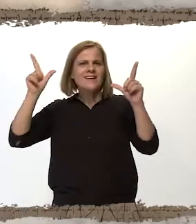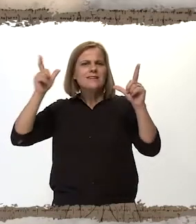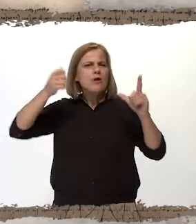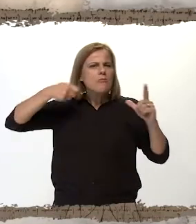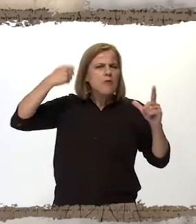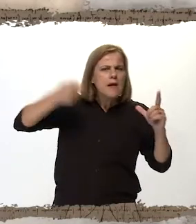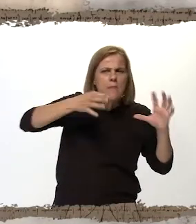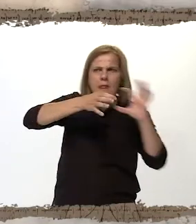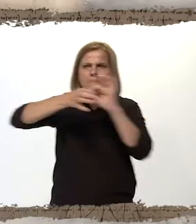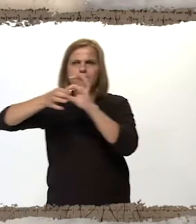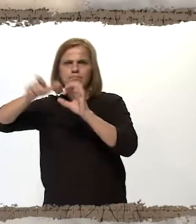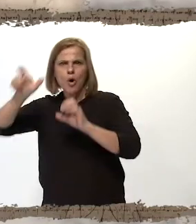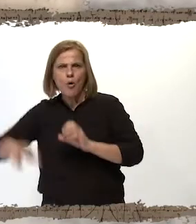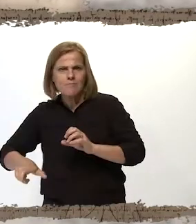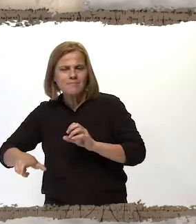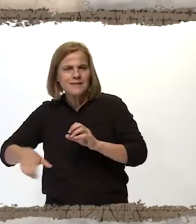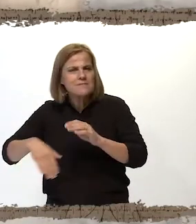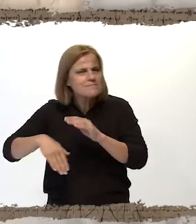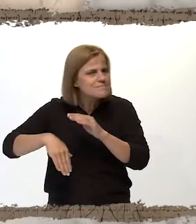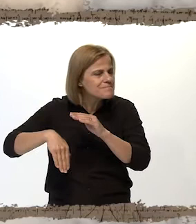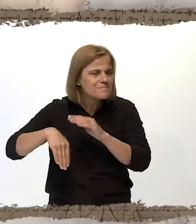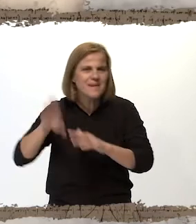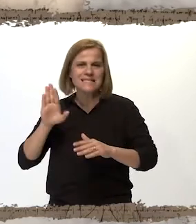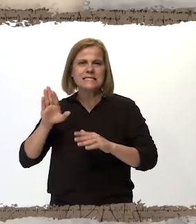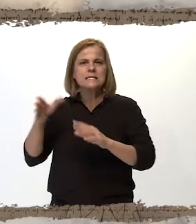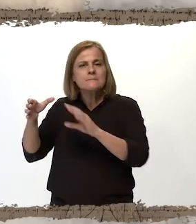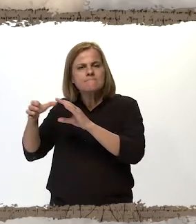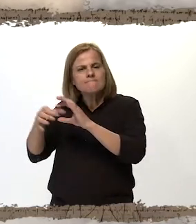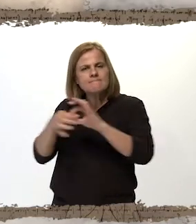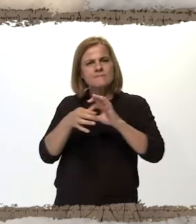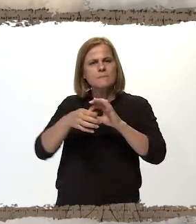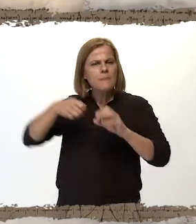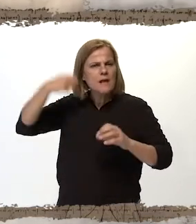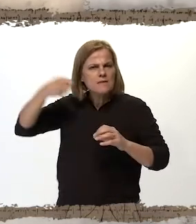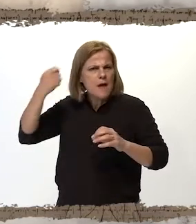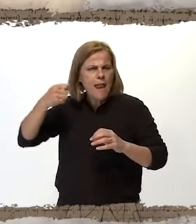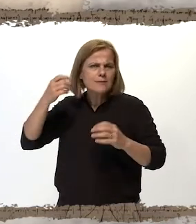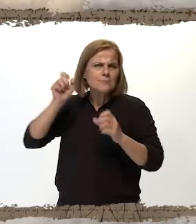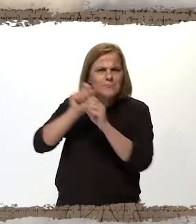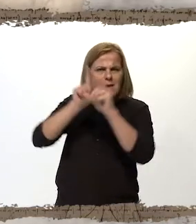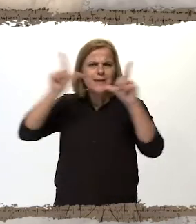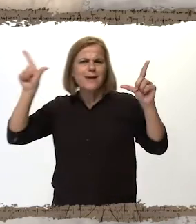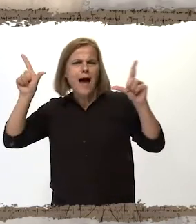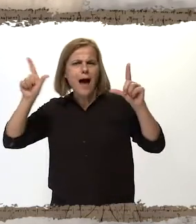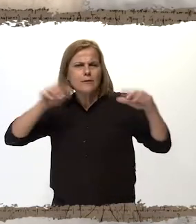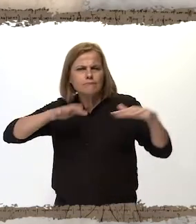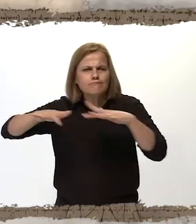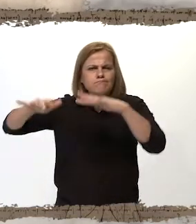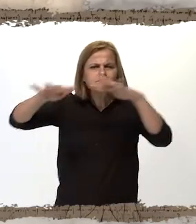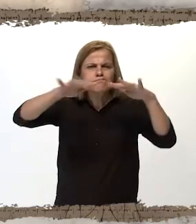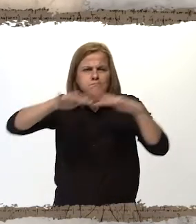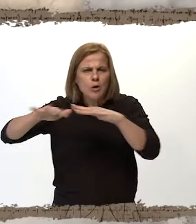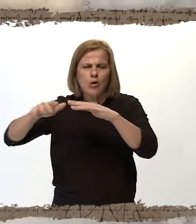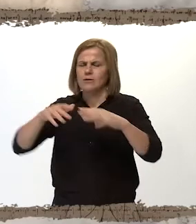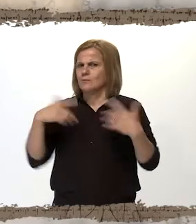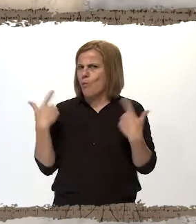ha sido impregnada por los animales. Y más particularmente, la influencia de las bestias imaginarias y de los seres mitológicos ha